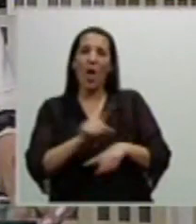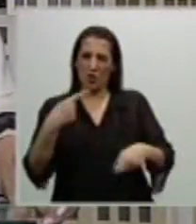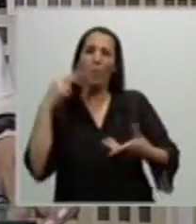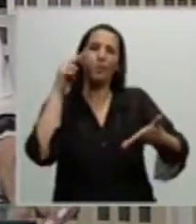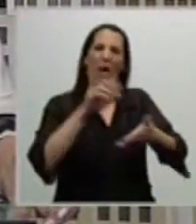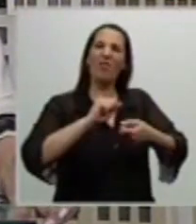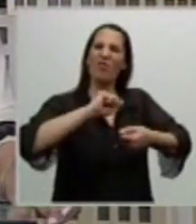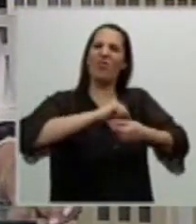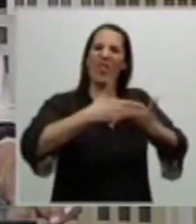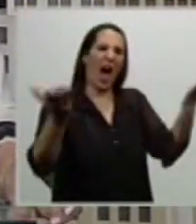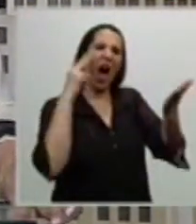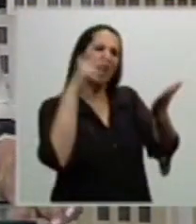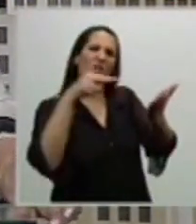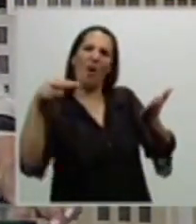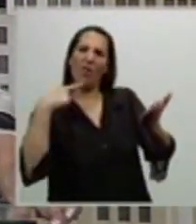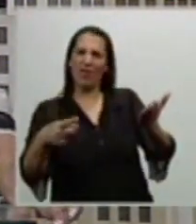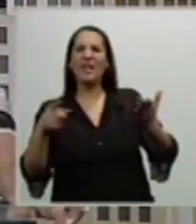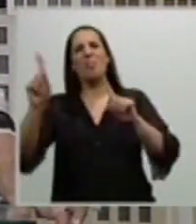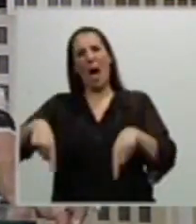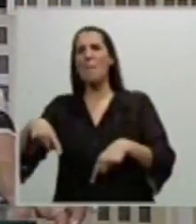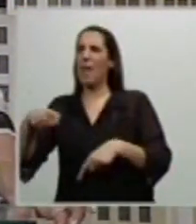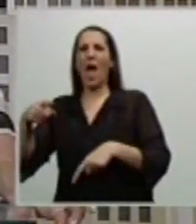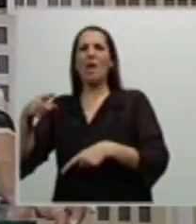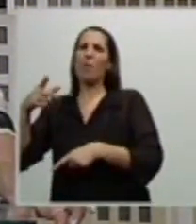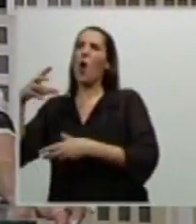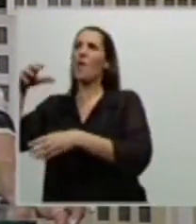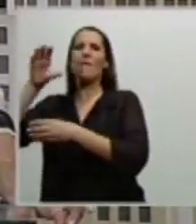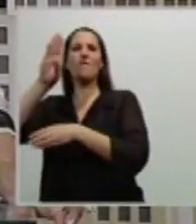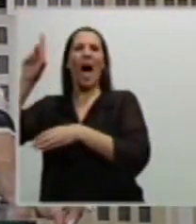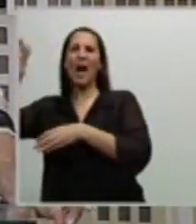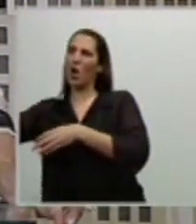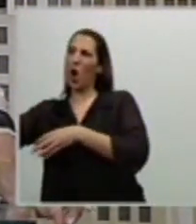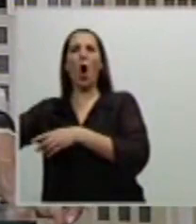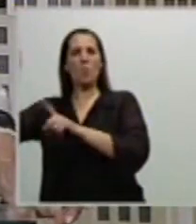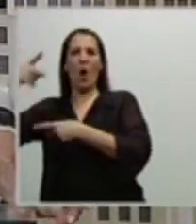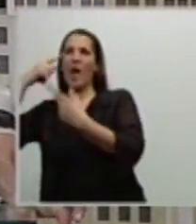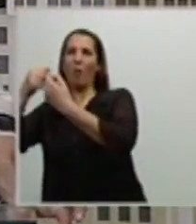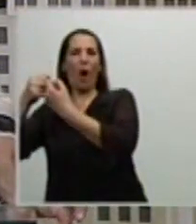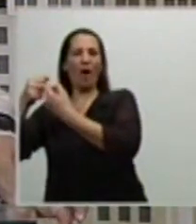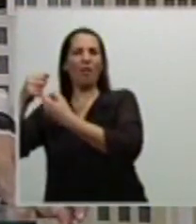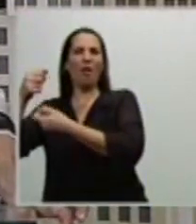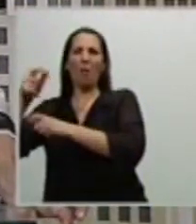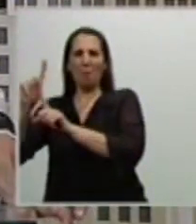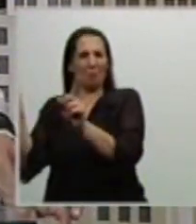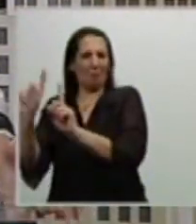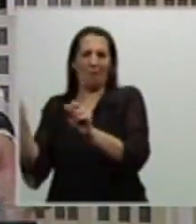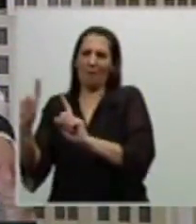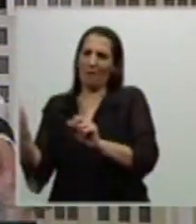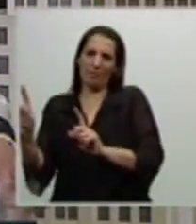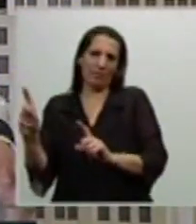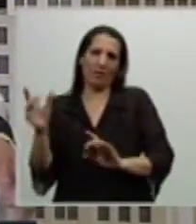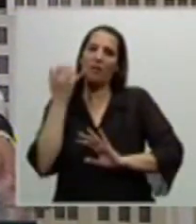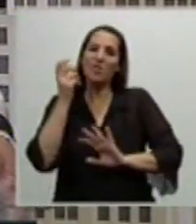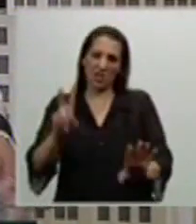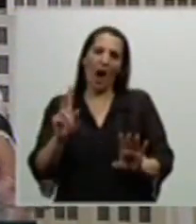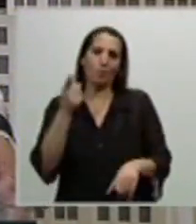los recursos de los ahorristas. Así yo también soy generosa y pago. Pero tenemos que hacer, ya vimos esta historia, yo no la